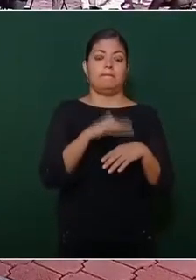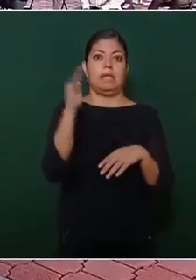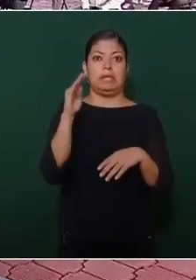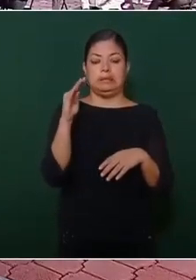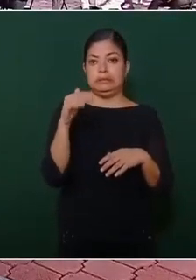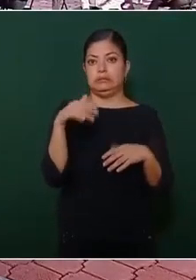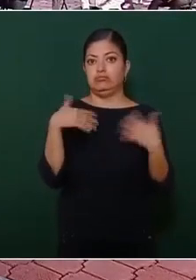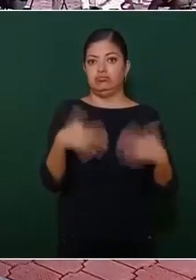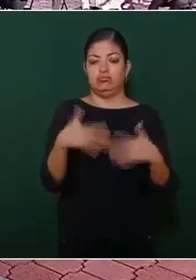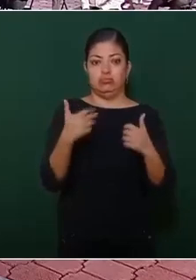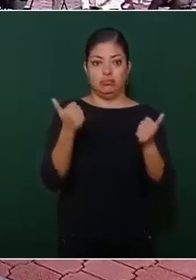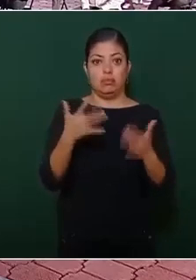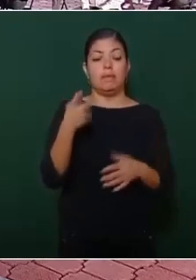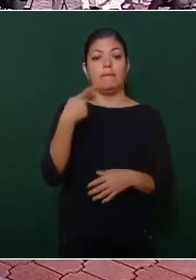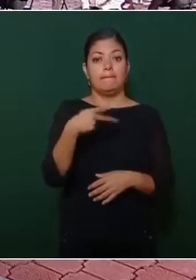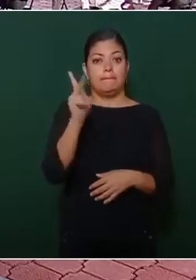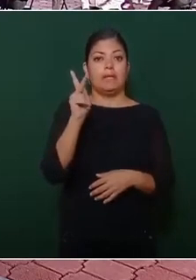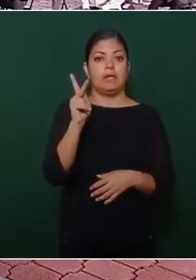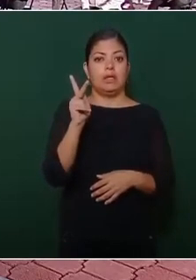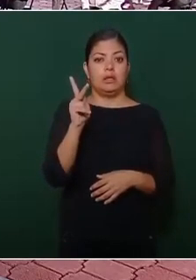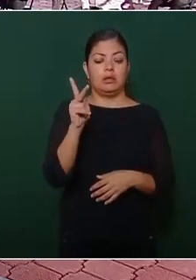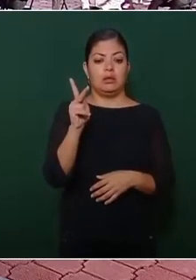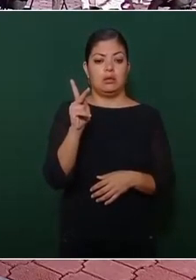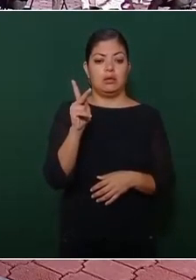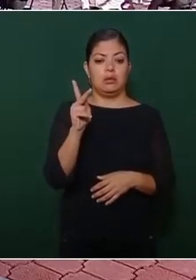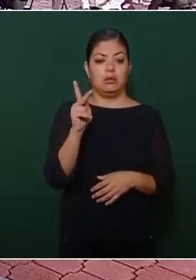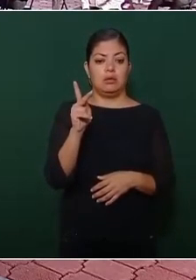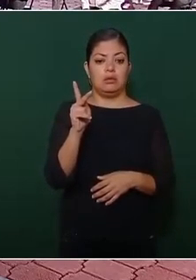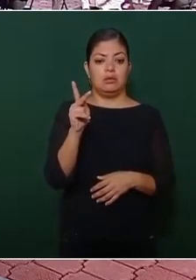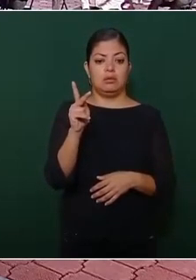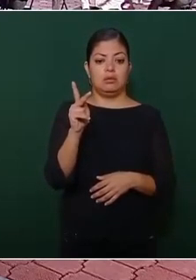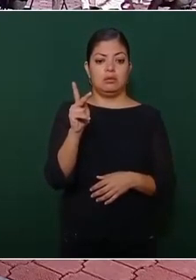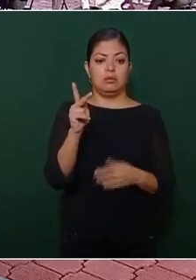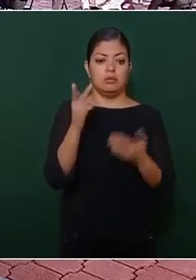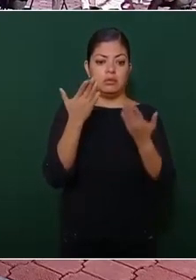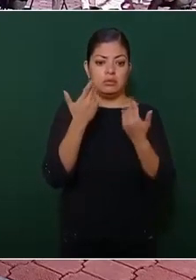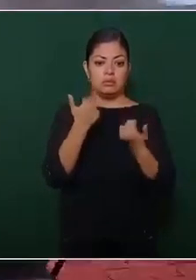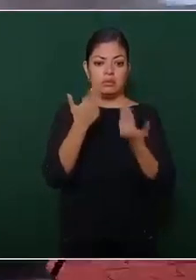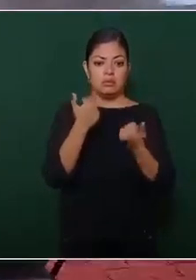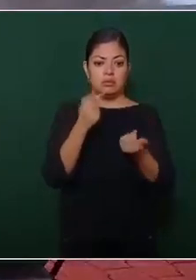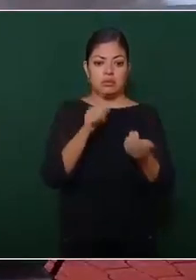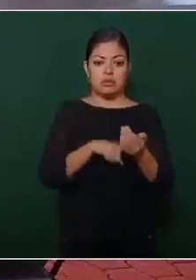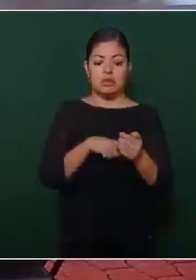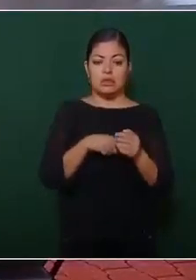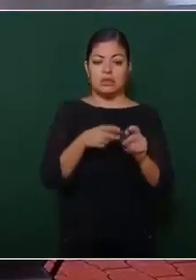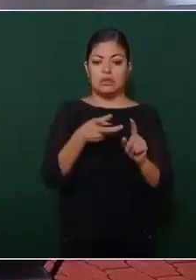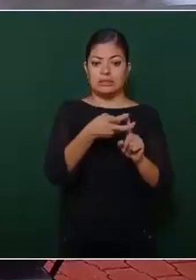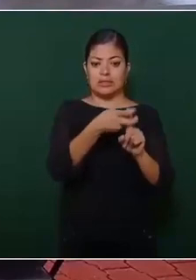costado, pero no tienen secuestro